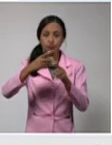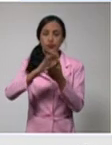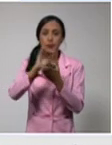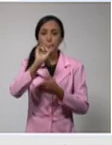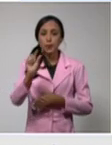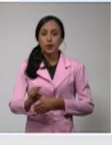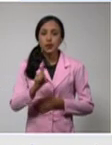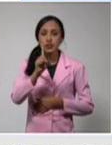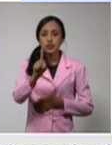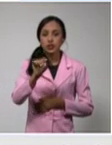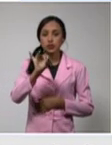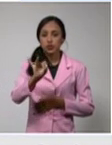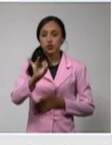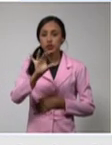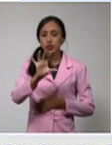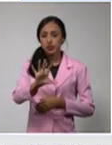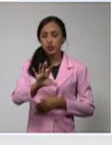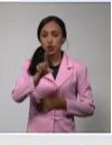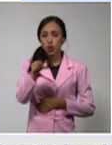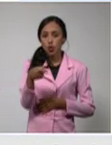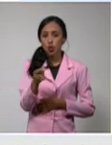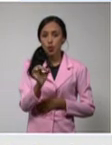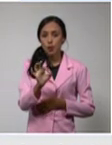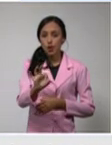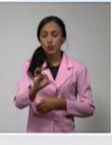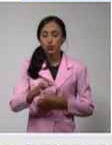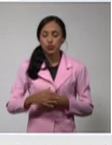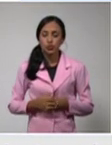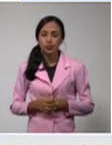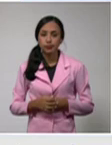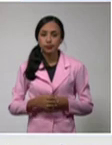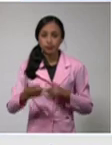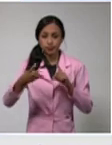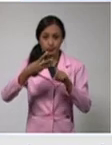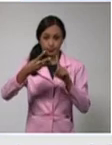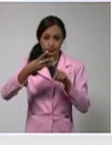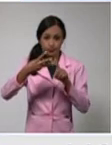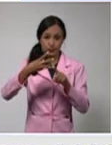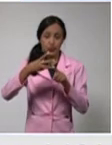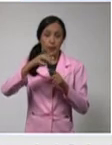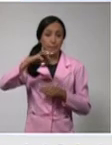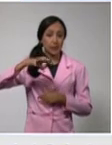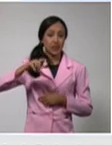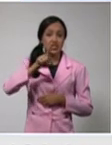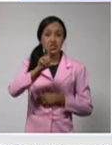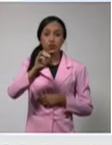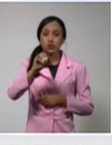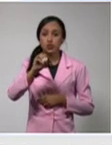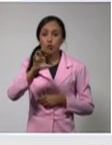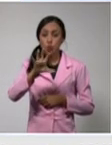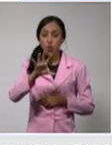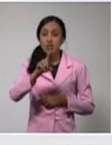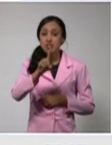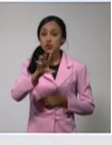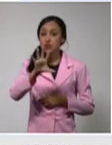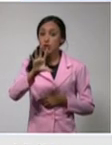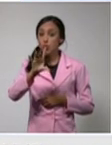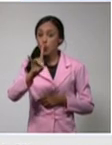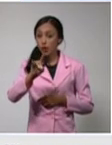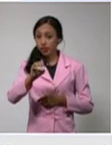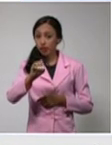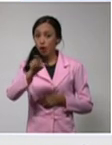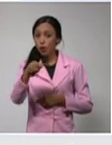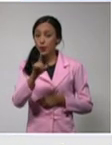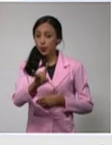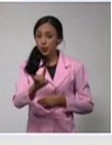175,8. Pinar de Río, con 150,9. El municipio especial